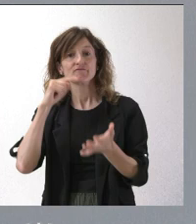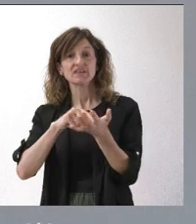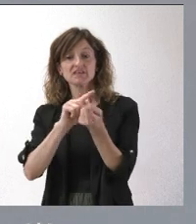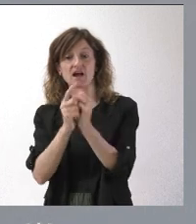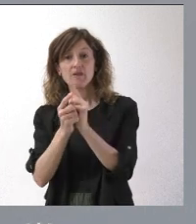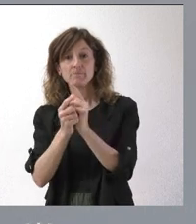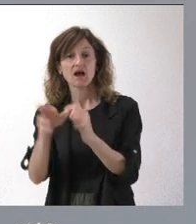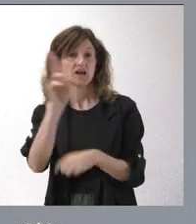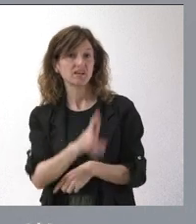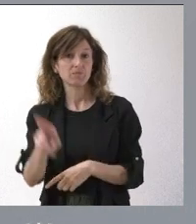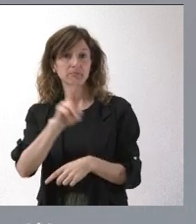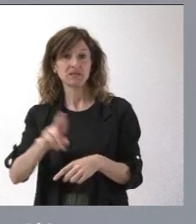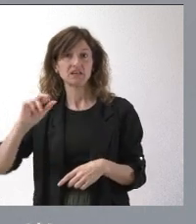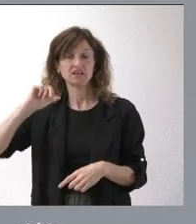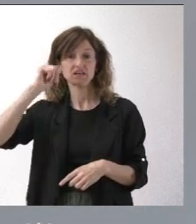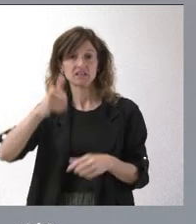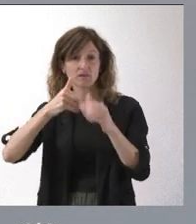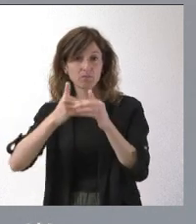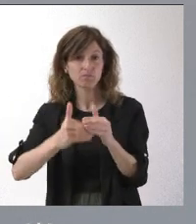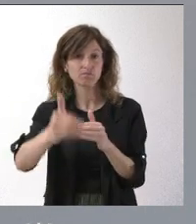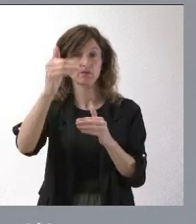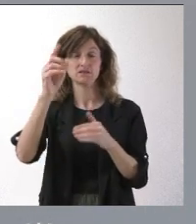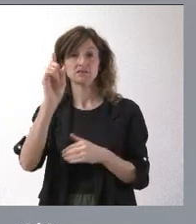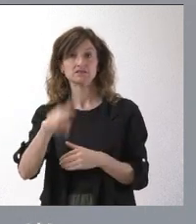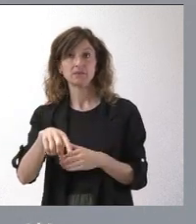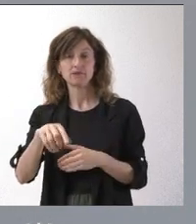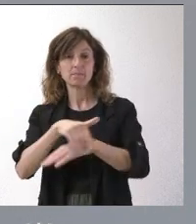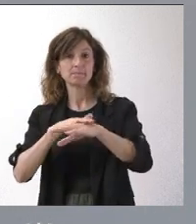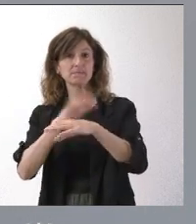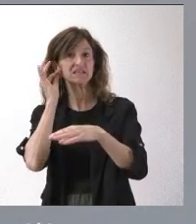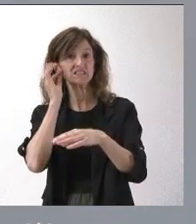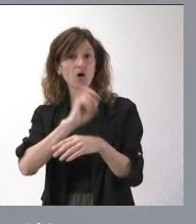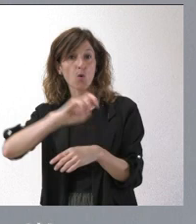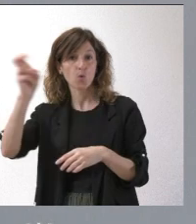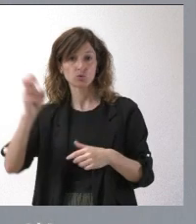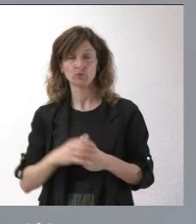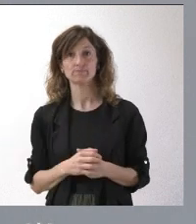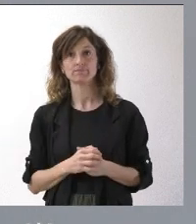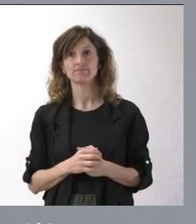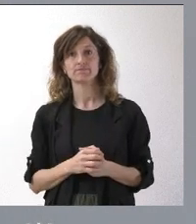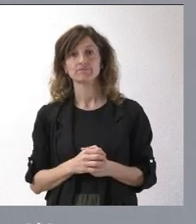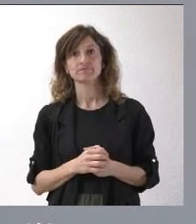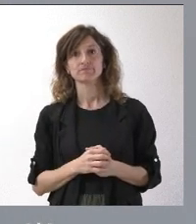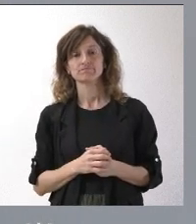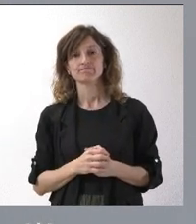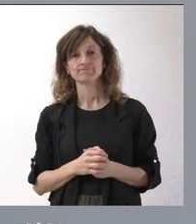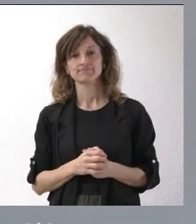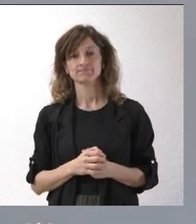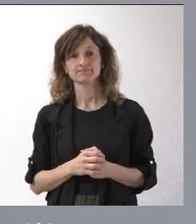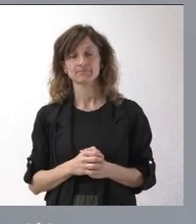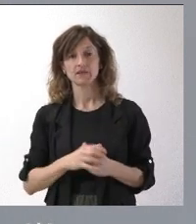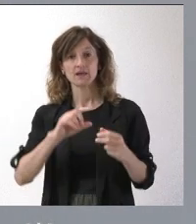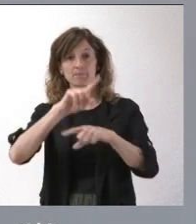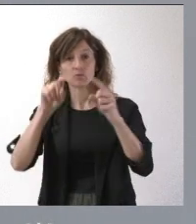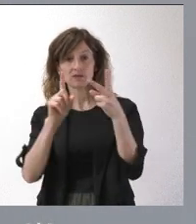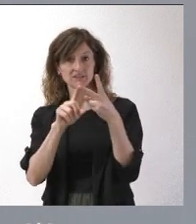se puede repetir de otras muchas veces por esta ministra o por cualquier otra. La segunda cuestión,